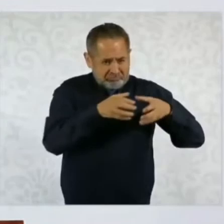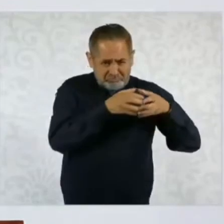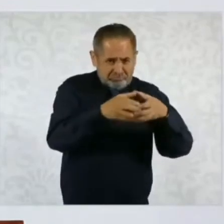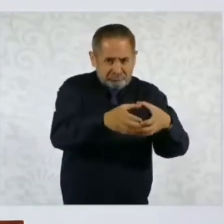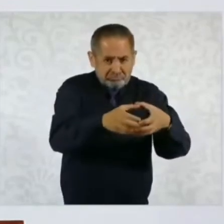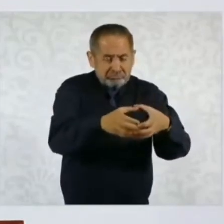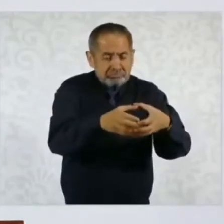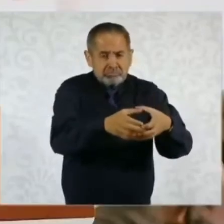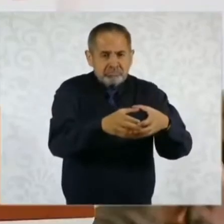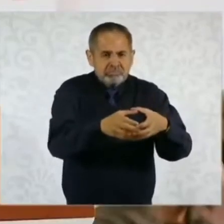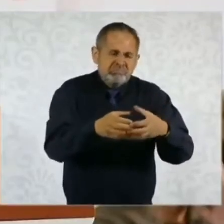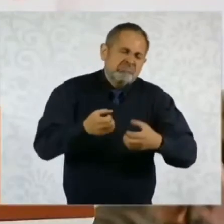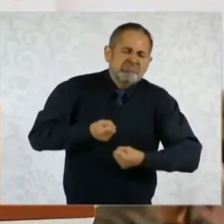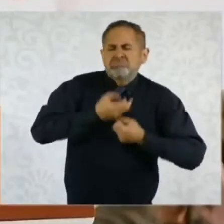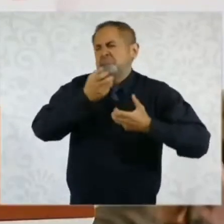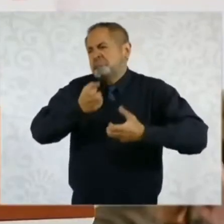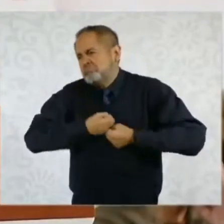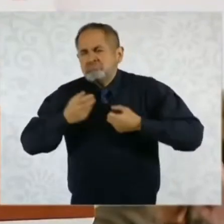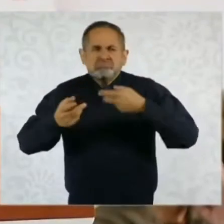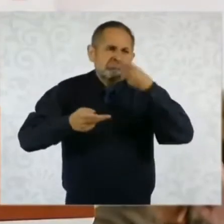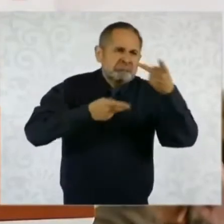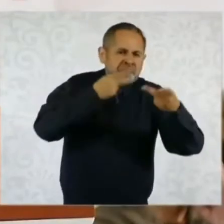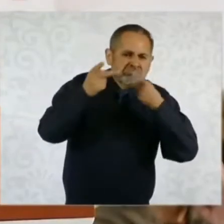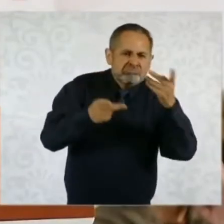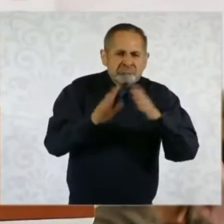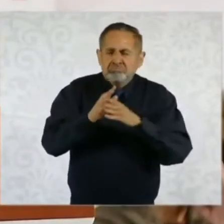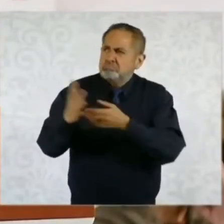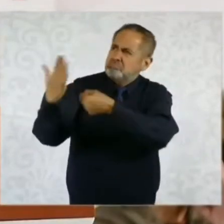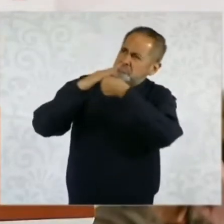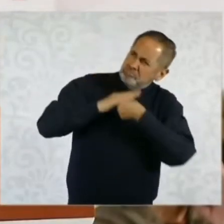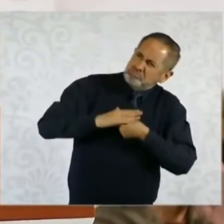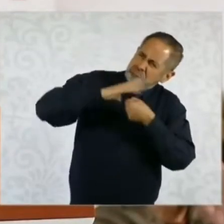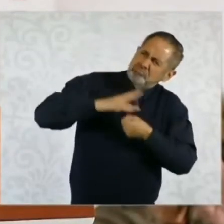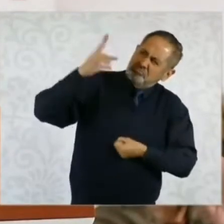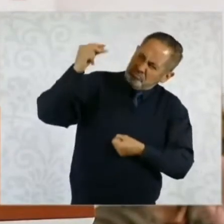se manifestaban en las calles para que no hubiera represión.